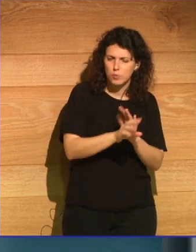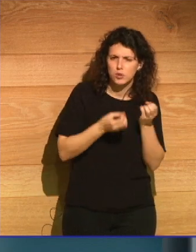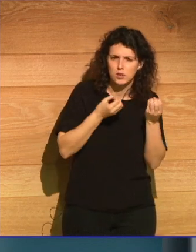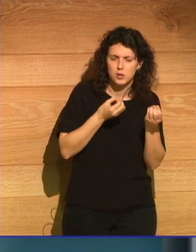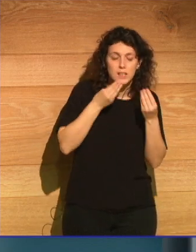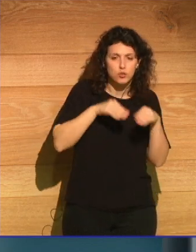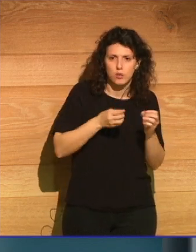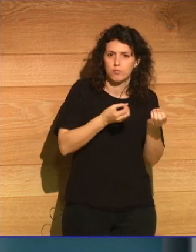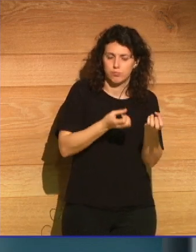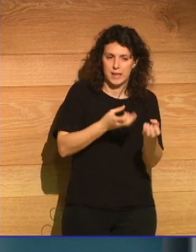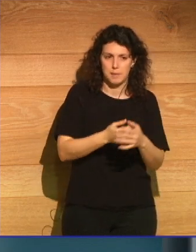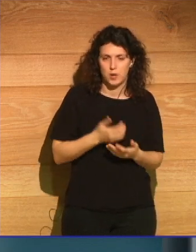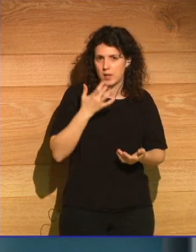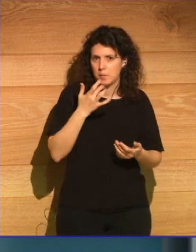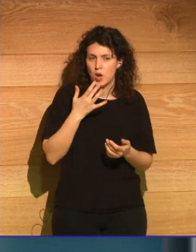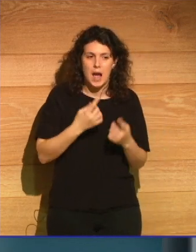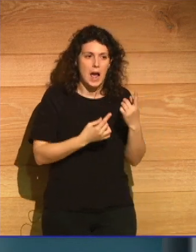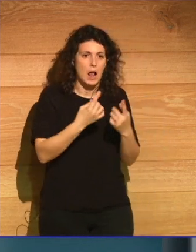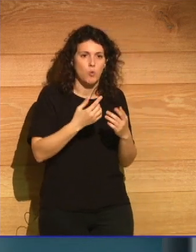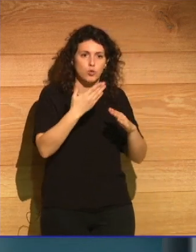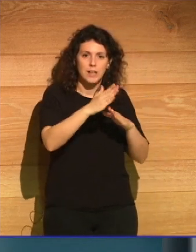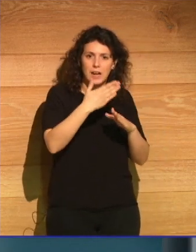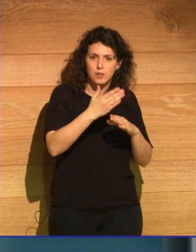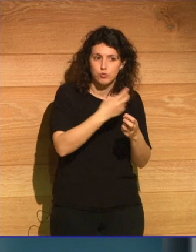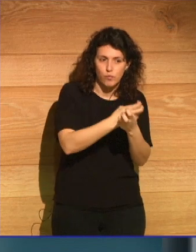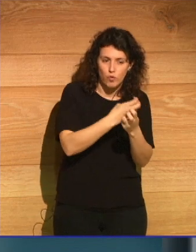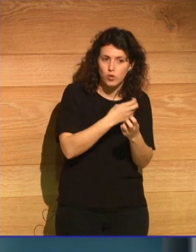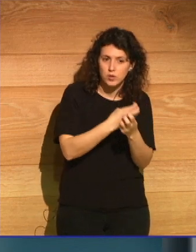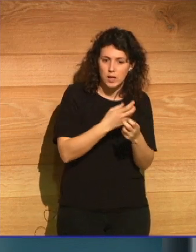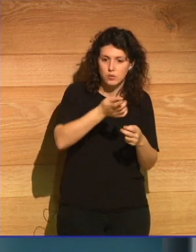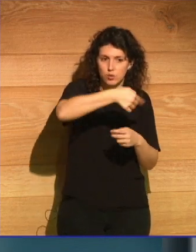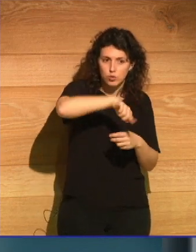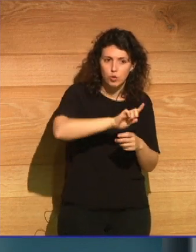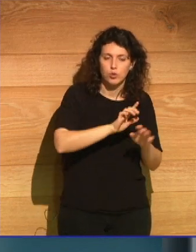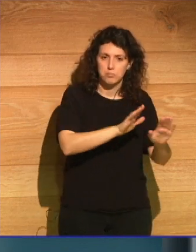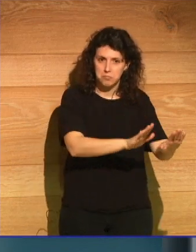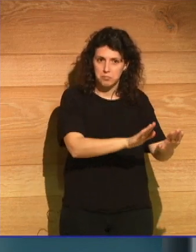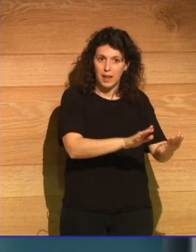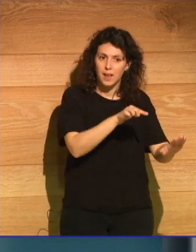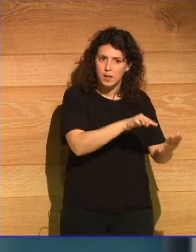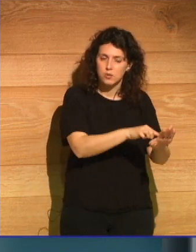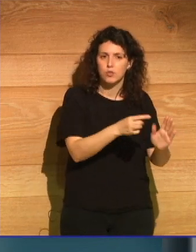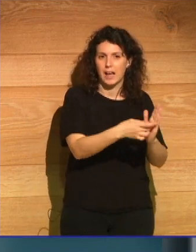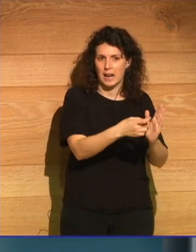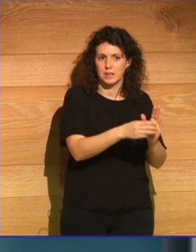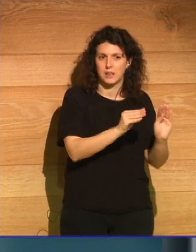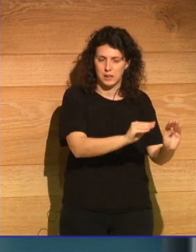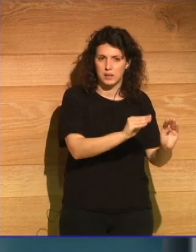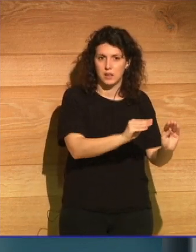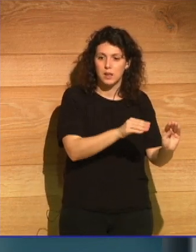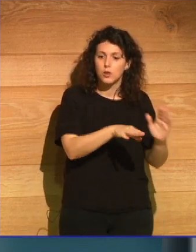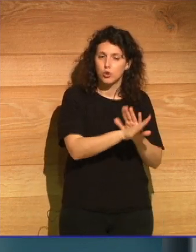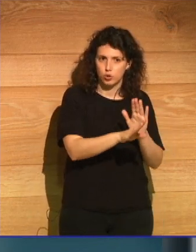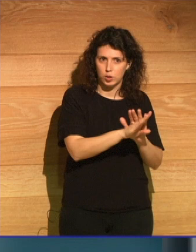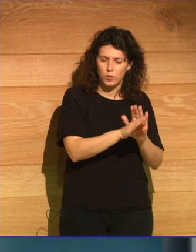algunos de los rastros fósiles que vamos a dejar están garantizados y van a estar aquí